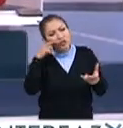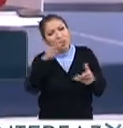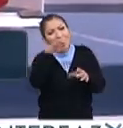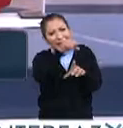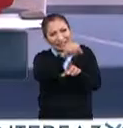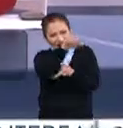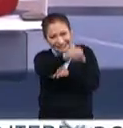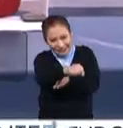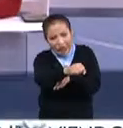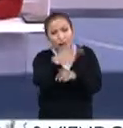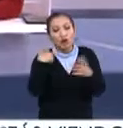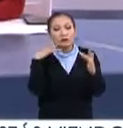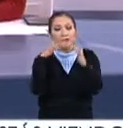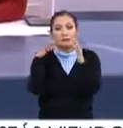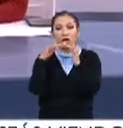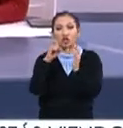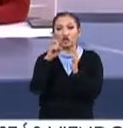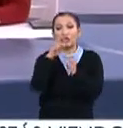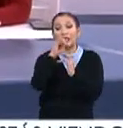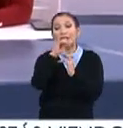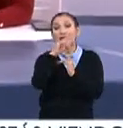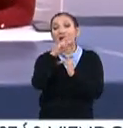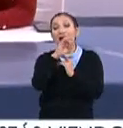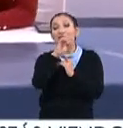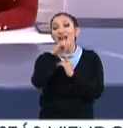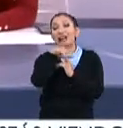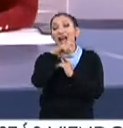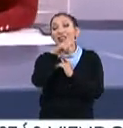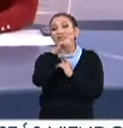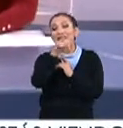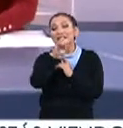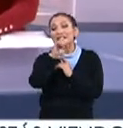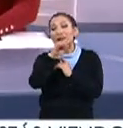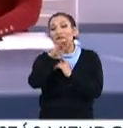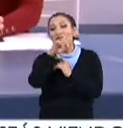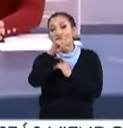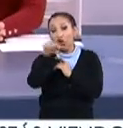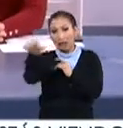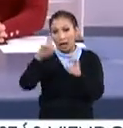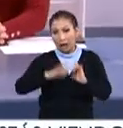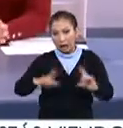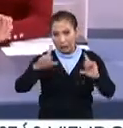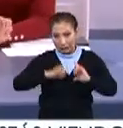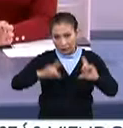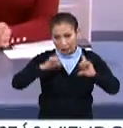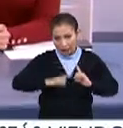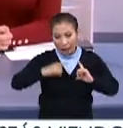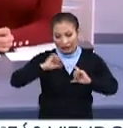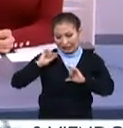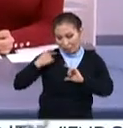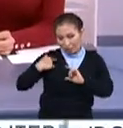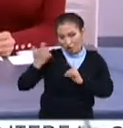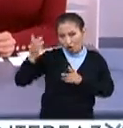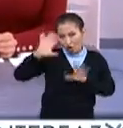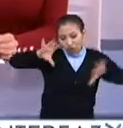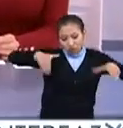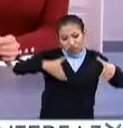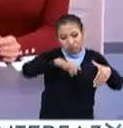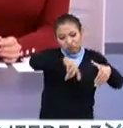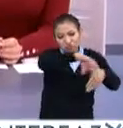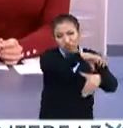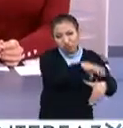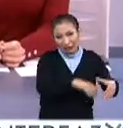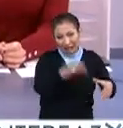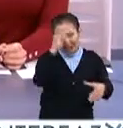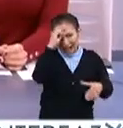alcanzar, nos enlazamos con la doctora Silvia Fernández Sabido, ella es gerente del recién formado consorcio de